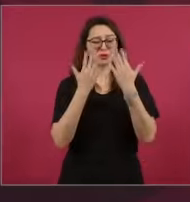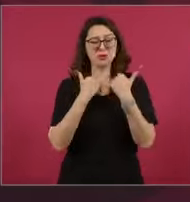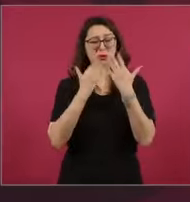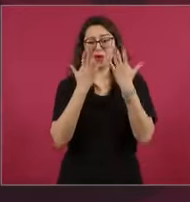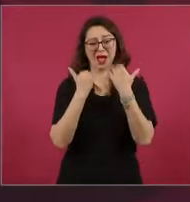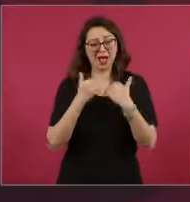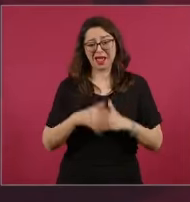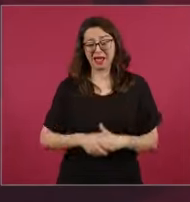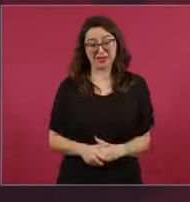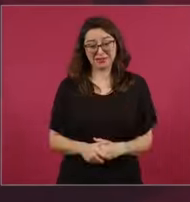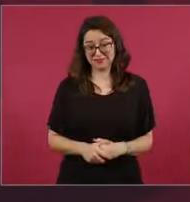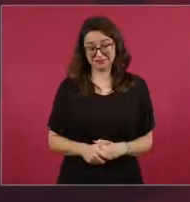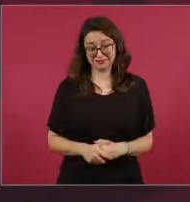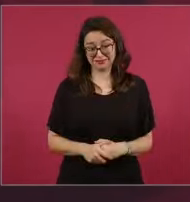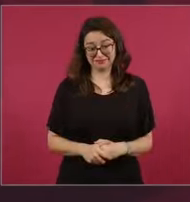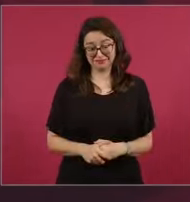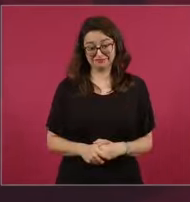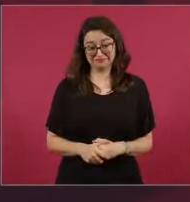cuando la mitad